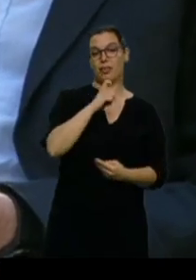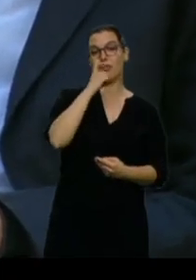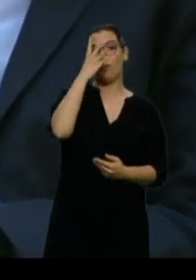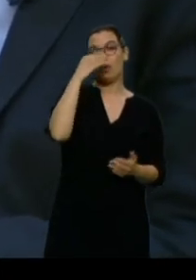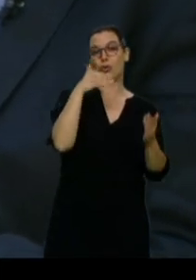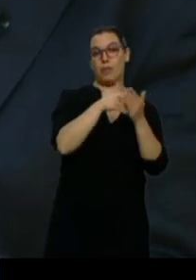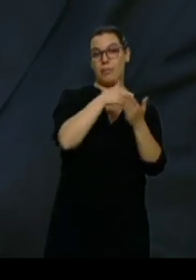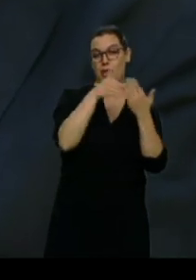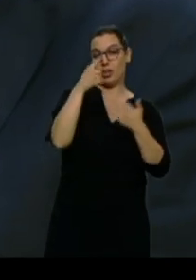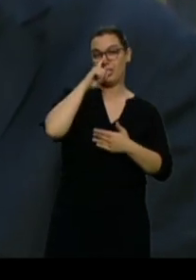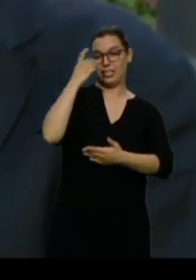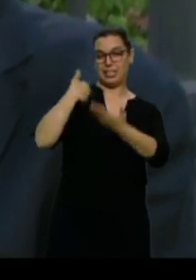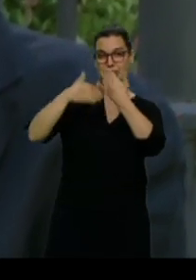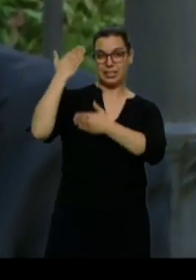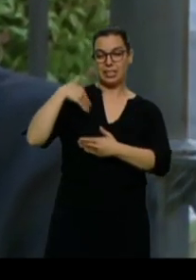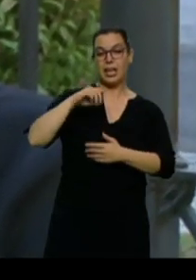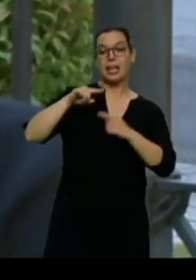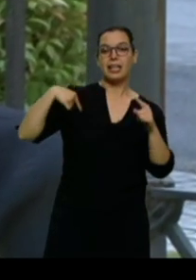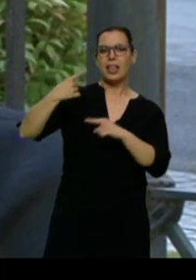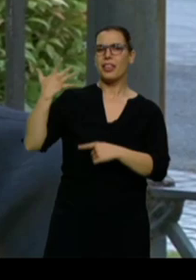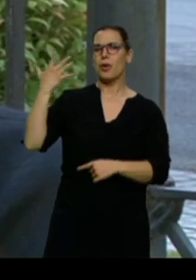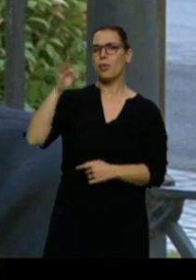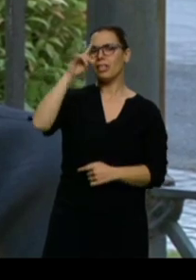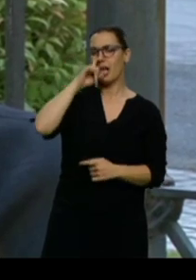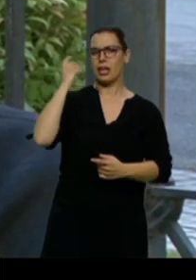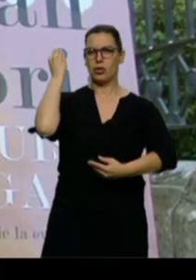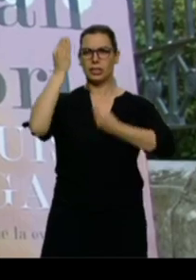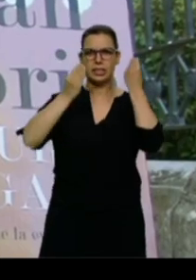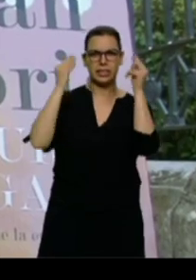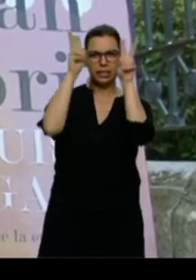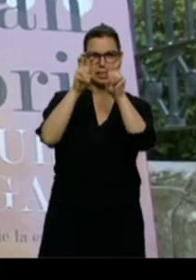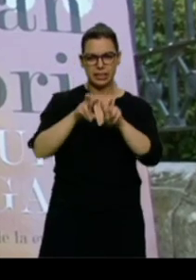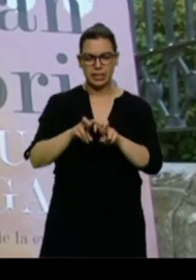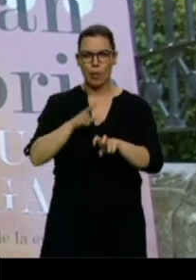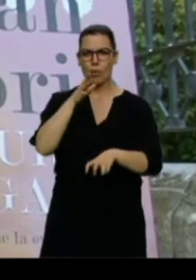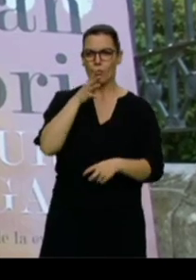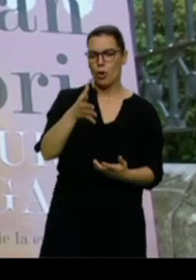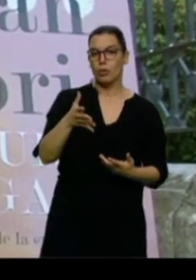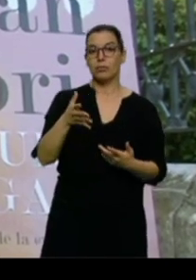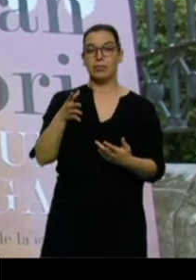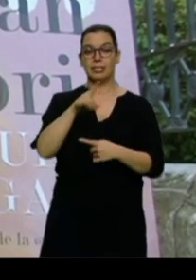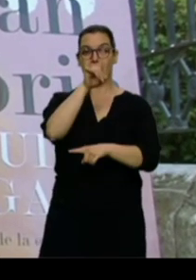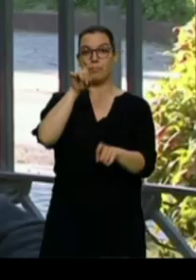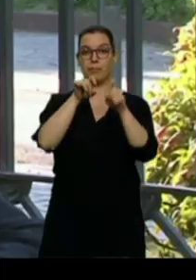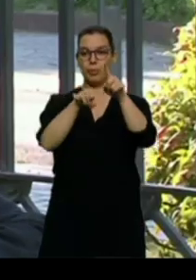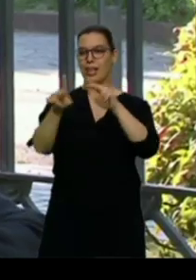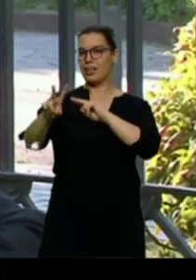años en la Tierra. El resultado de cinco décadas de reflexiones sobre por qué estamos aquí. Una pregunta para la que no nos da la